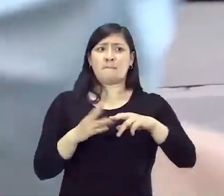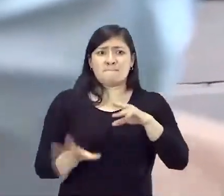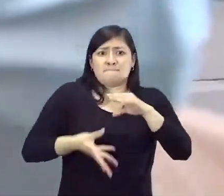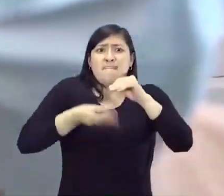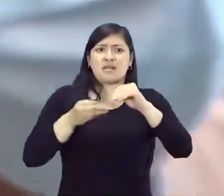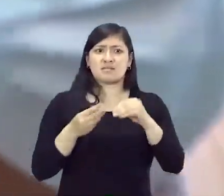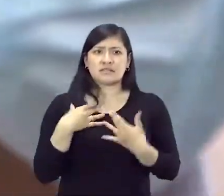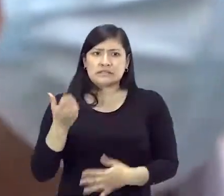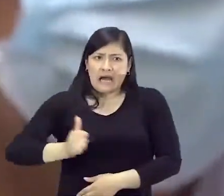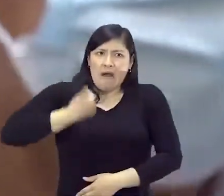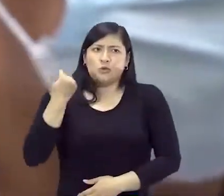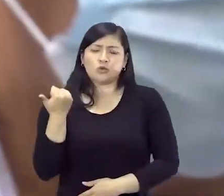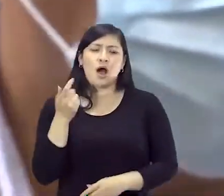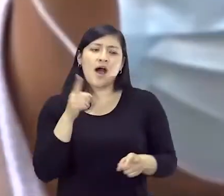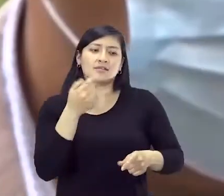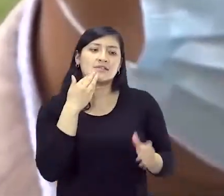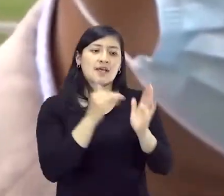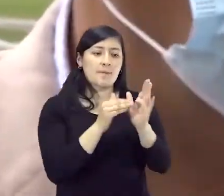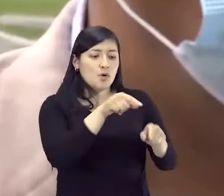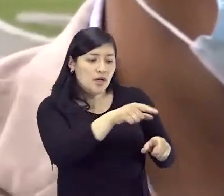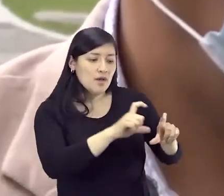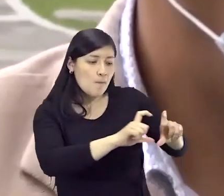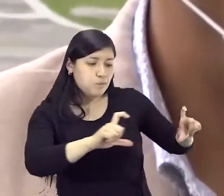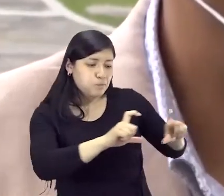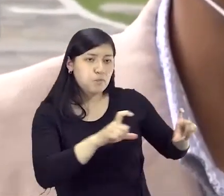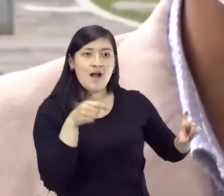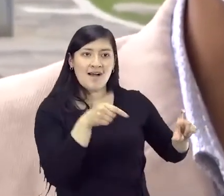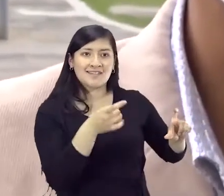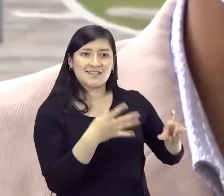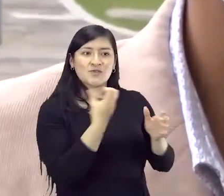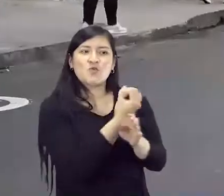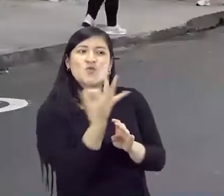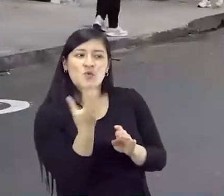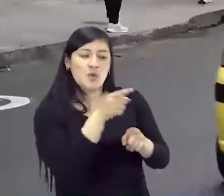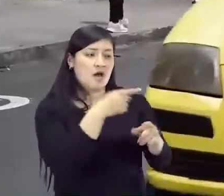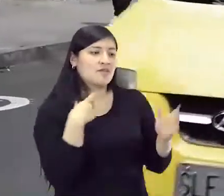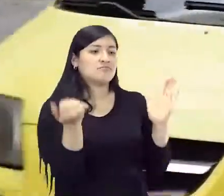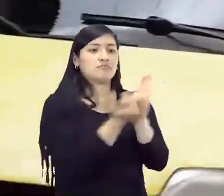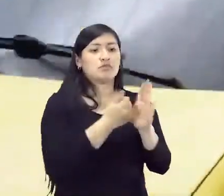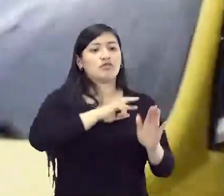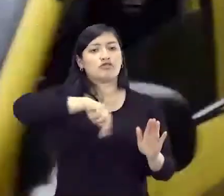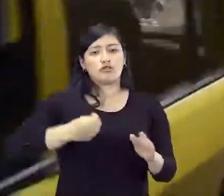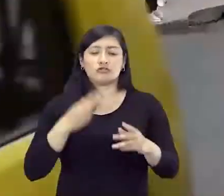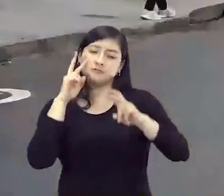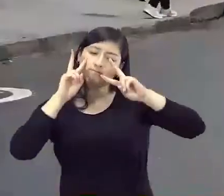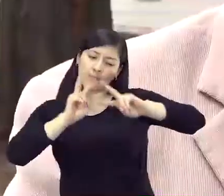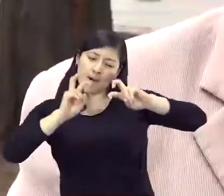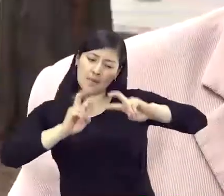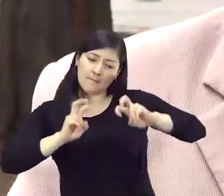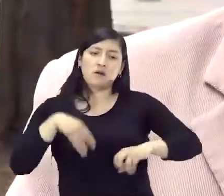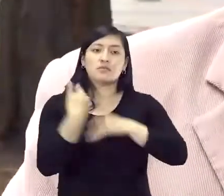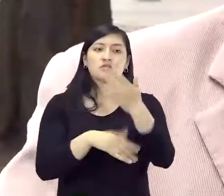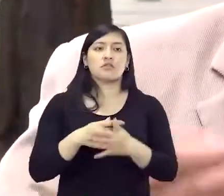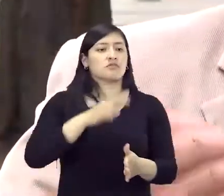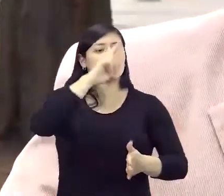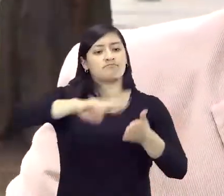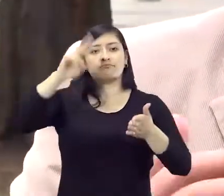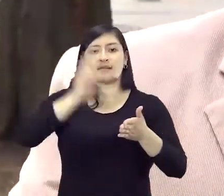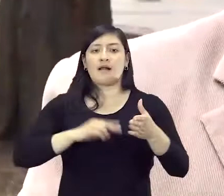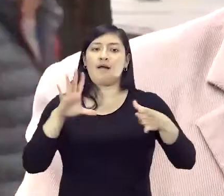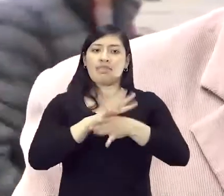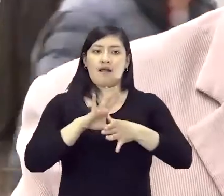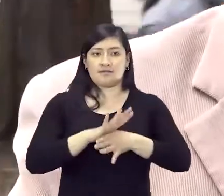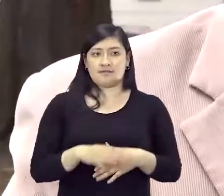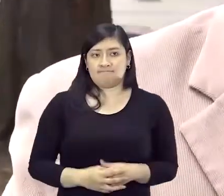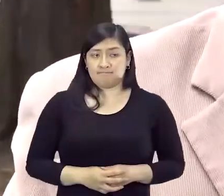tranquilamente el usuario presenta su queja ante la Subsecretaría de Movilidad, se inicia una investigación en materia de transporte y ya se hace